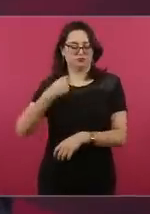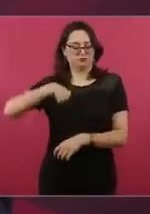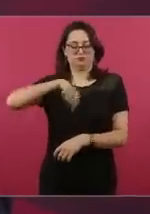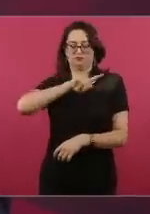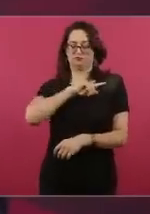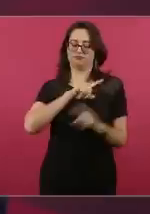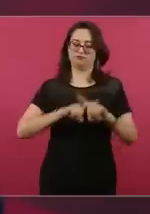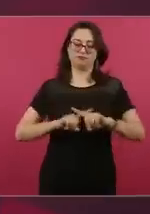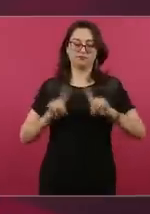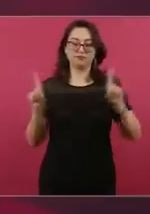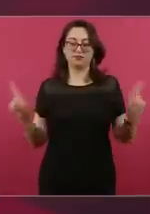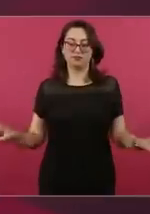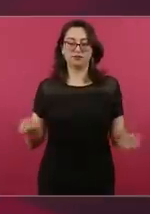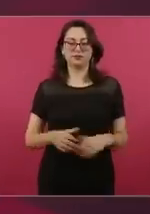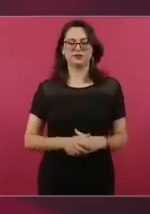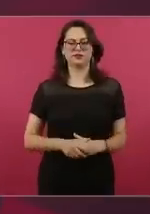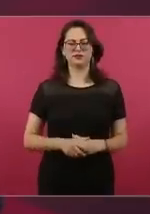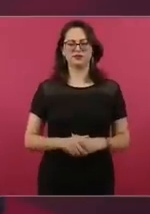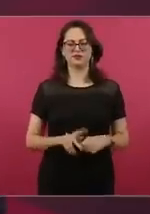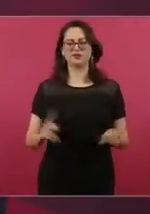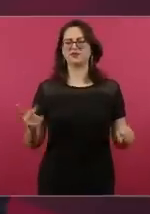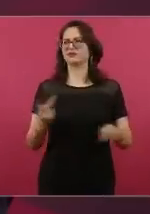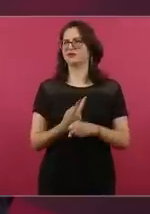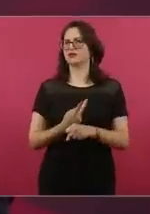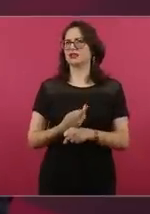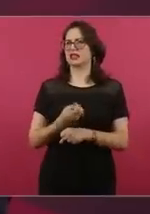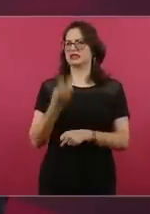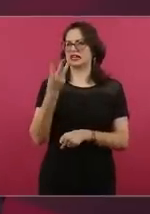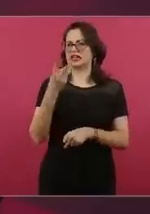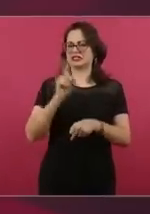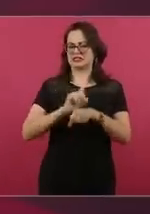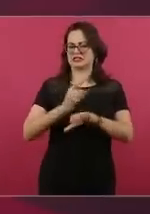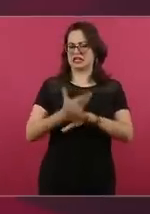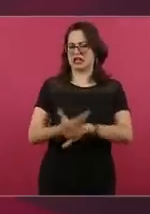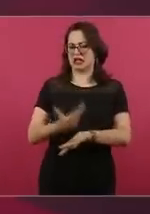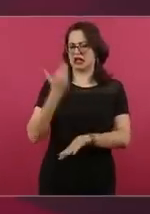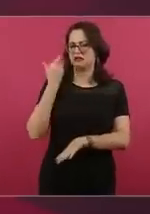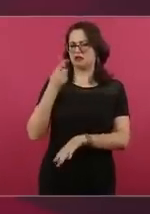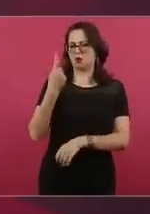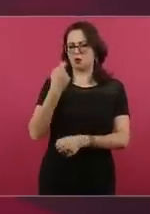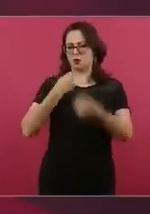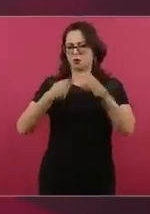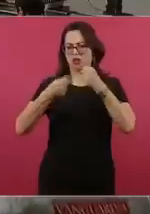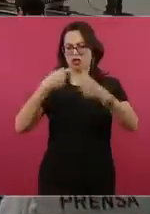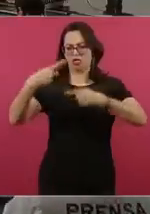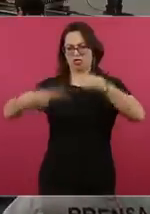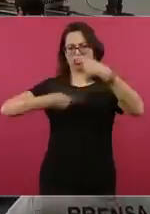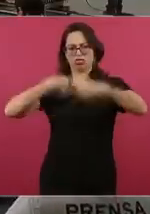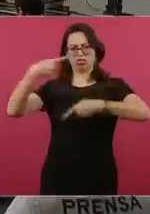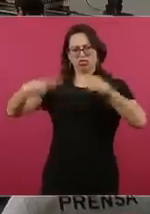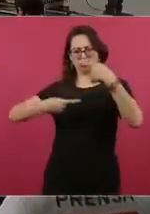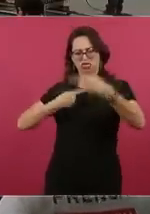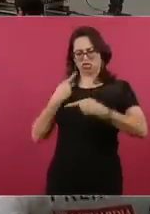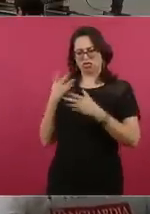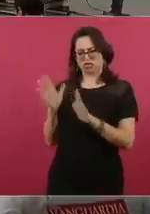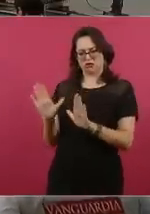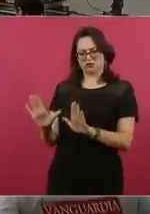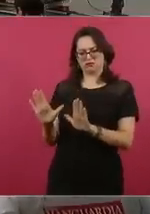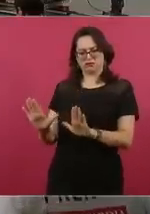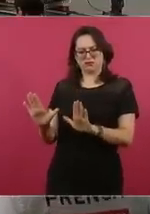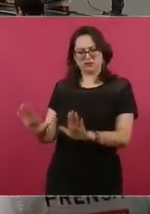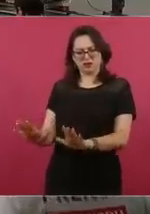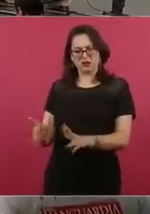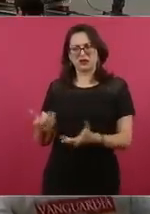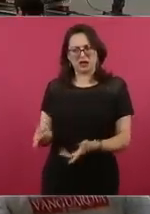tres días se nos preguntó y dijimos que era